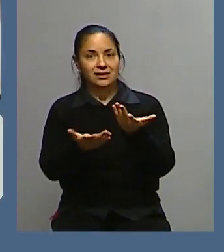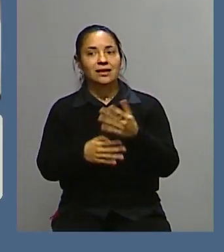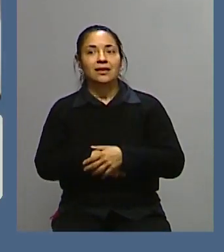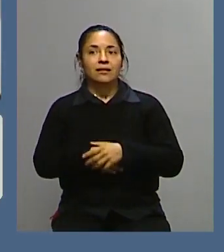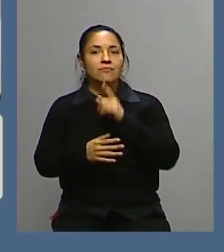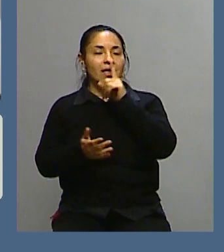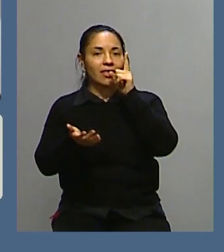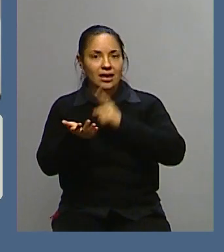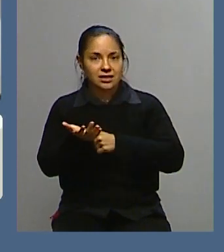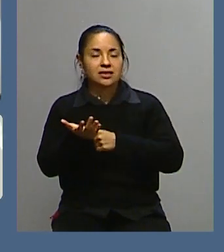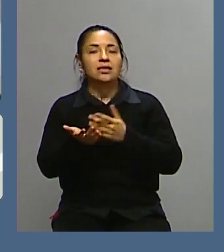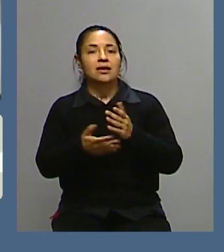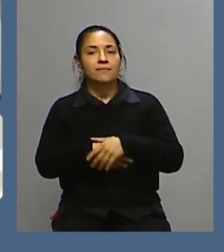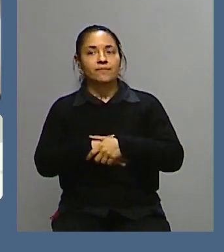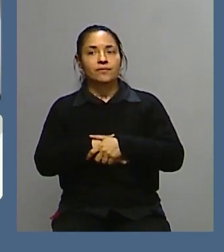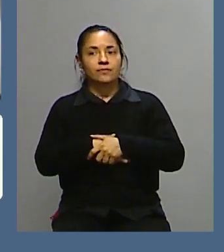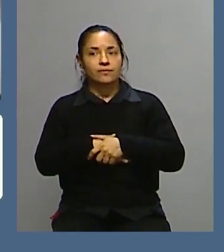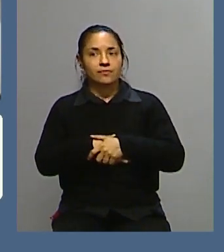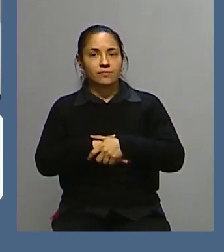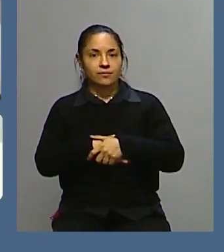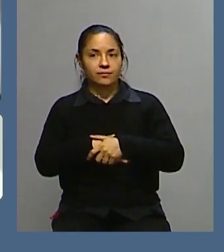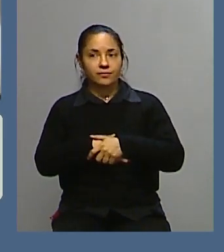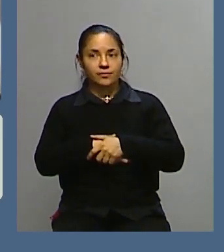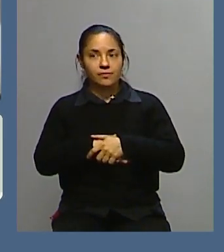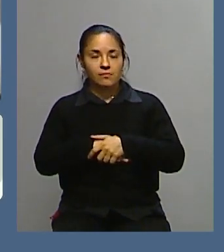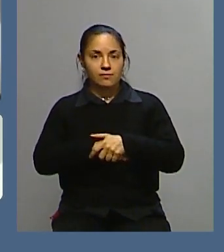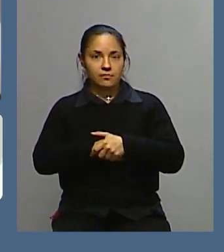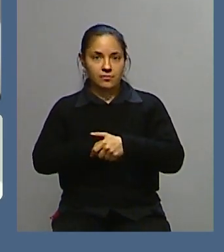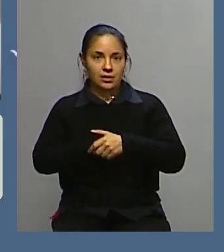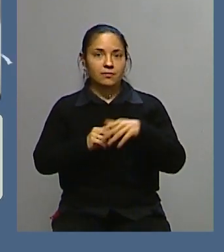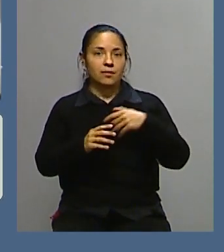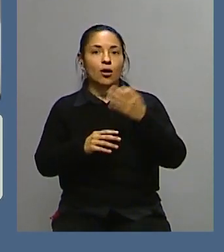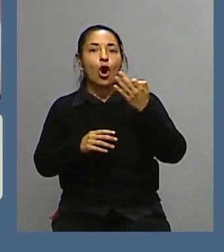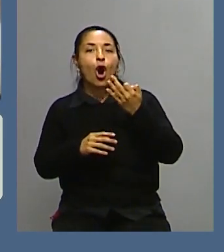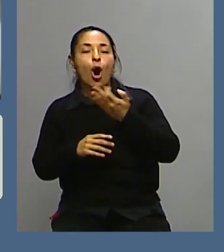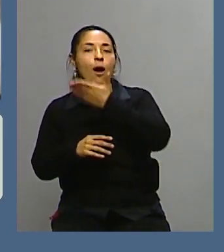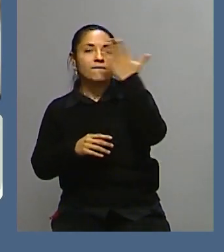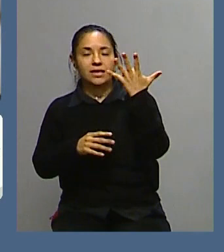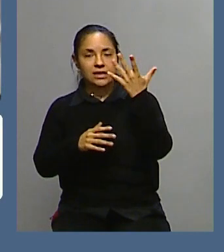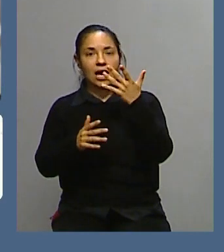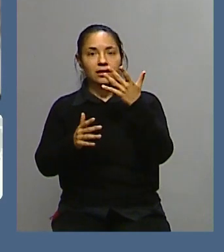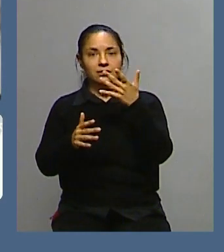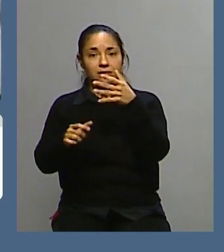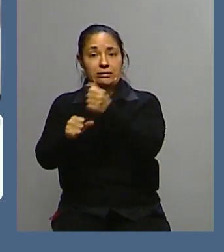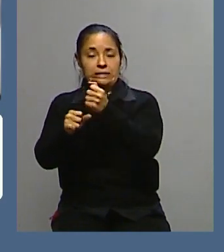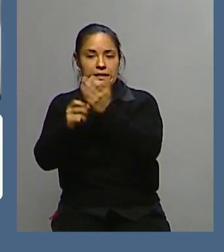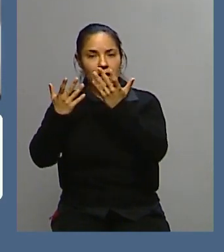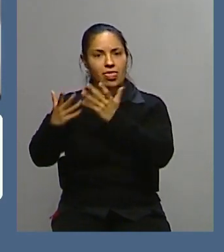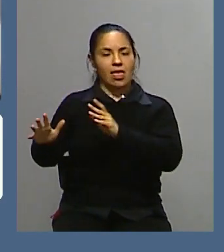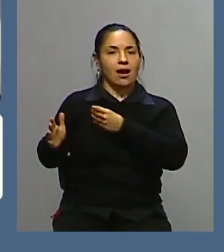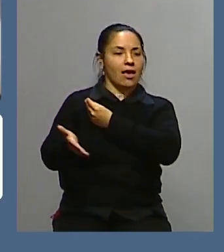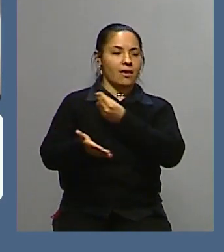deciden retirarse de las funciones oficiales y de la familia irreal. Es todo muy